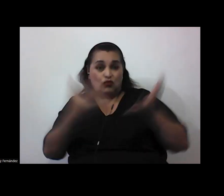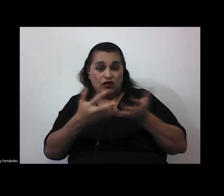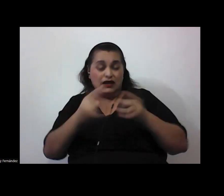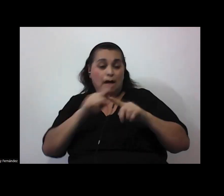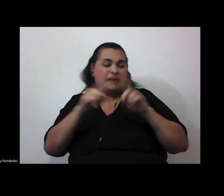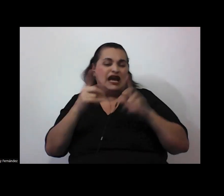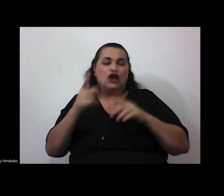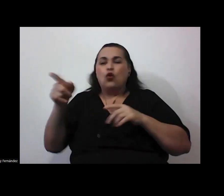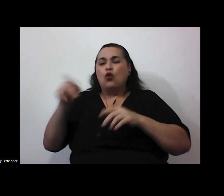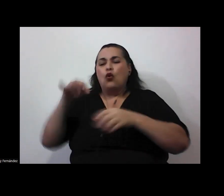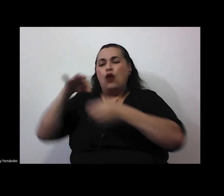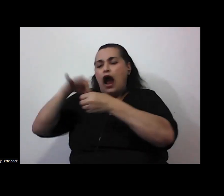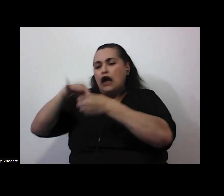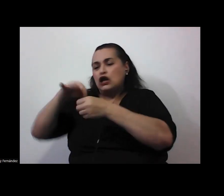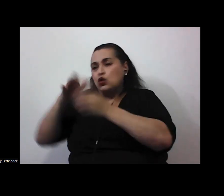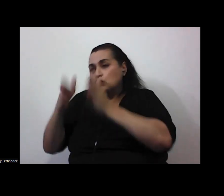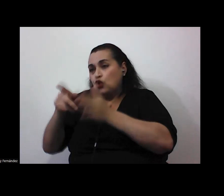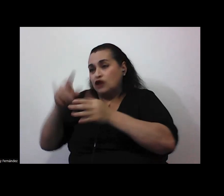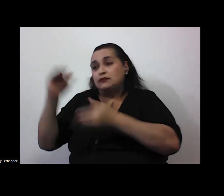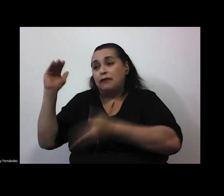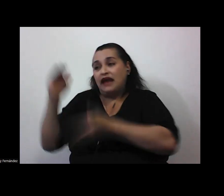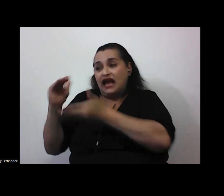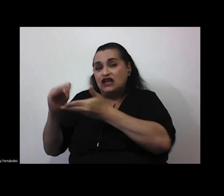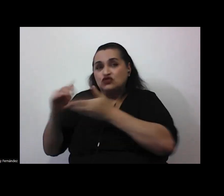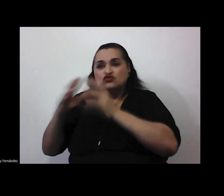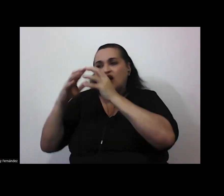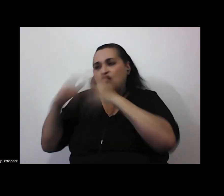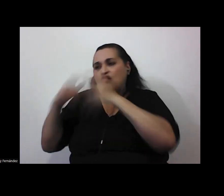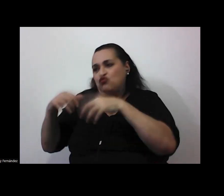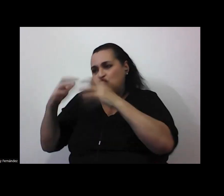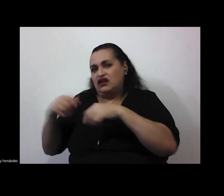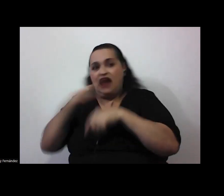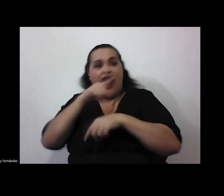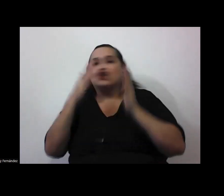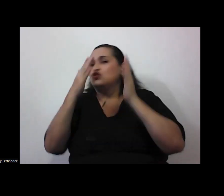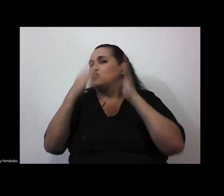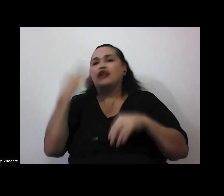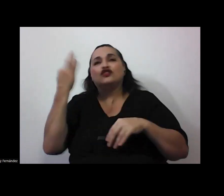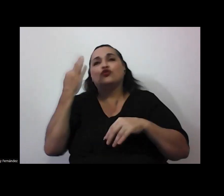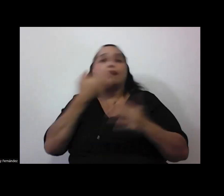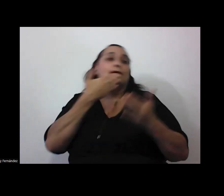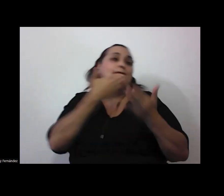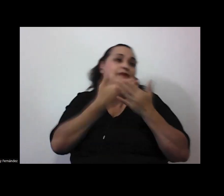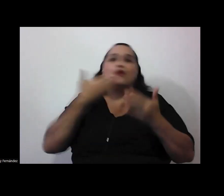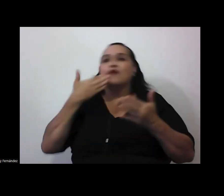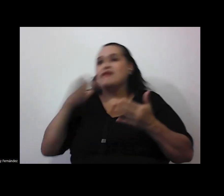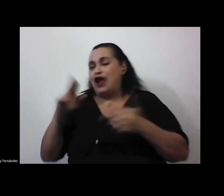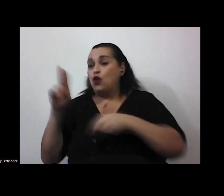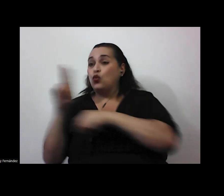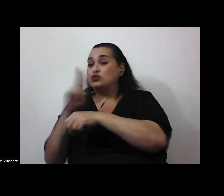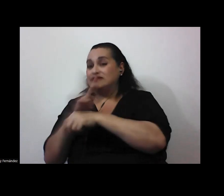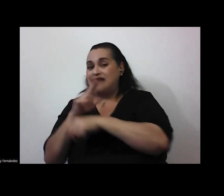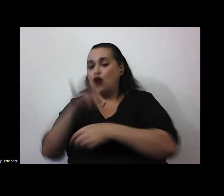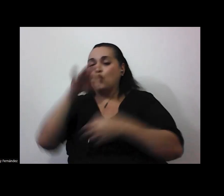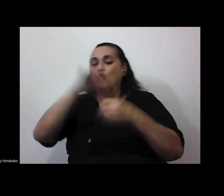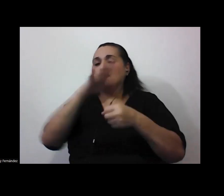productores bueno ahí no hay ninguna teoría que me diga si está bien o está mal usar los cultivos transgénicos a